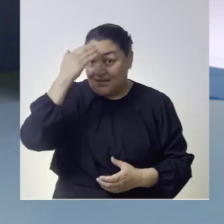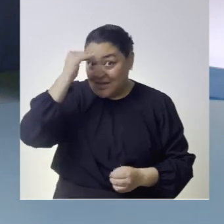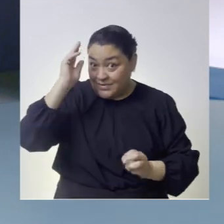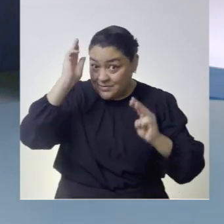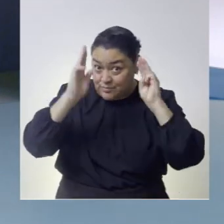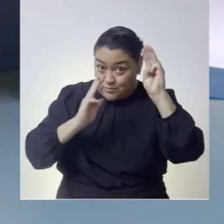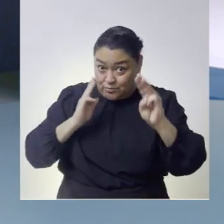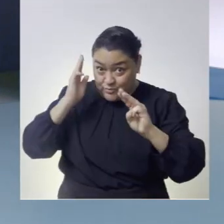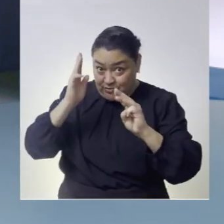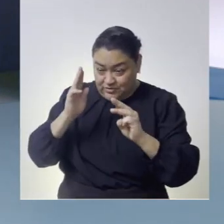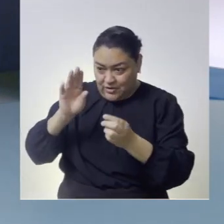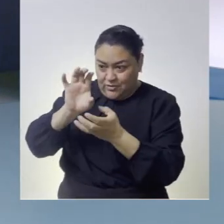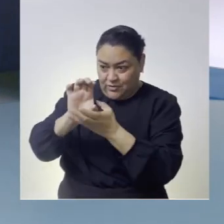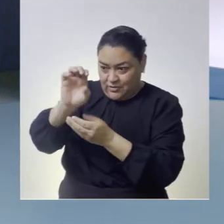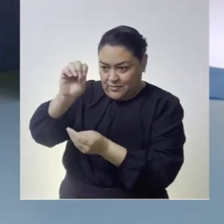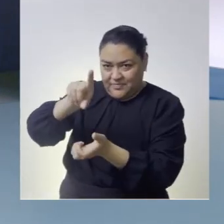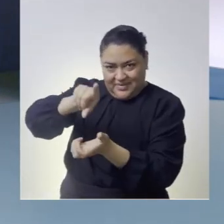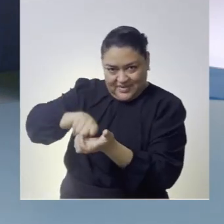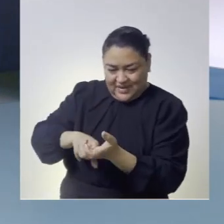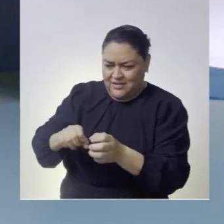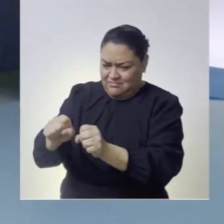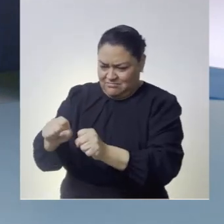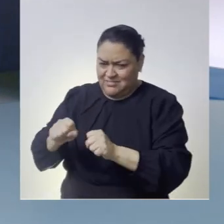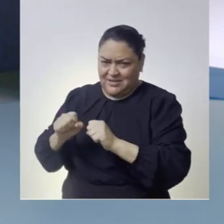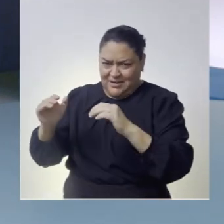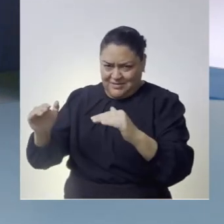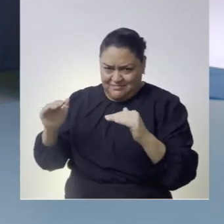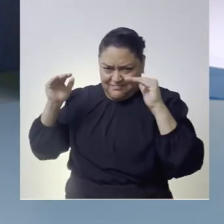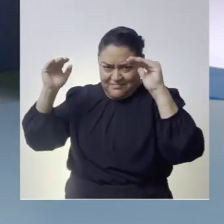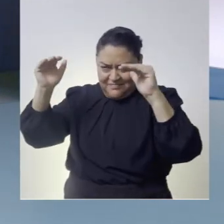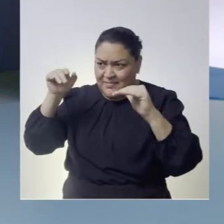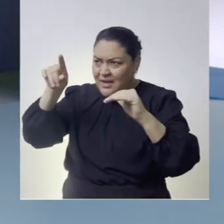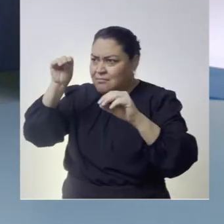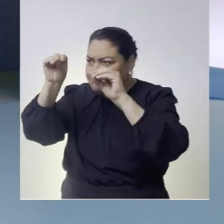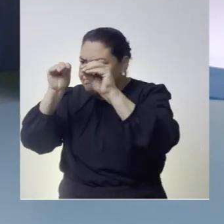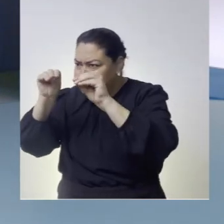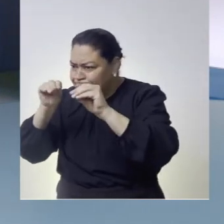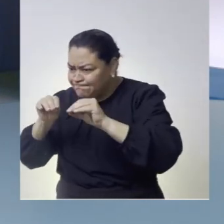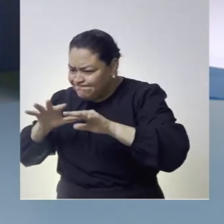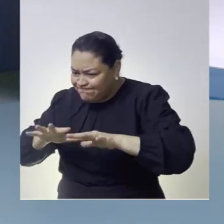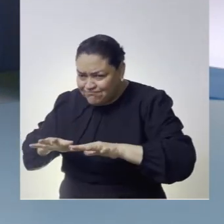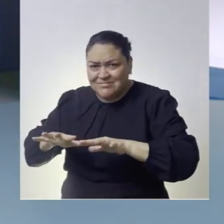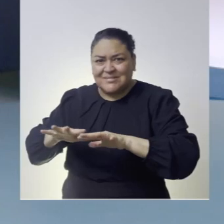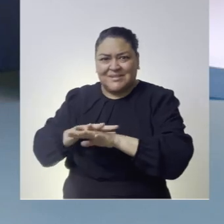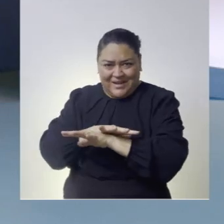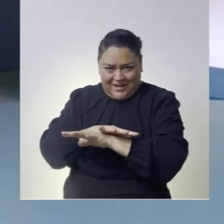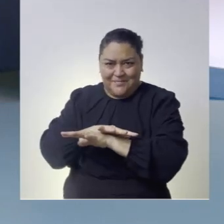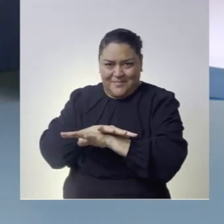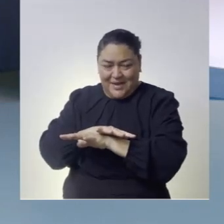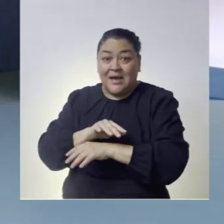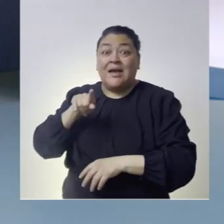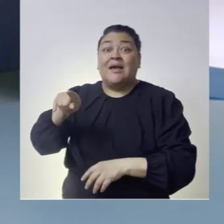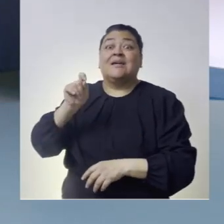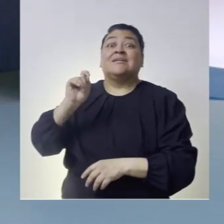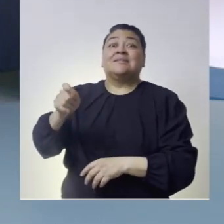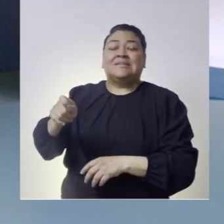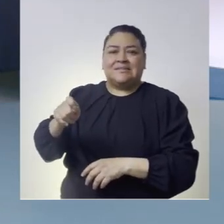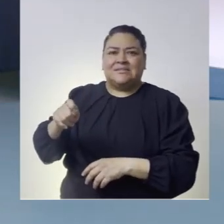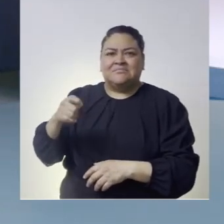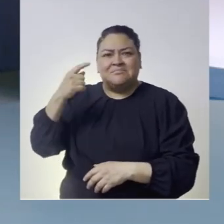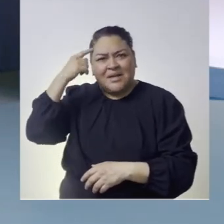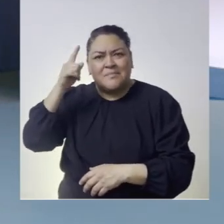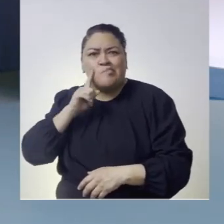el museo interactivo de las constituciones ubicado en las instalaciones de la sala superior del tribunal electoral del poder judicial de la federación